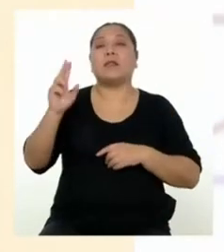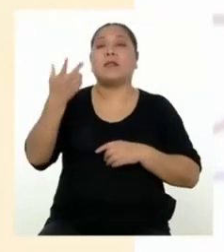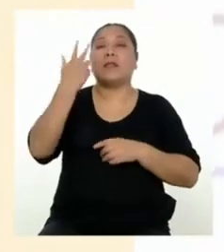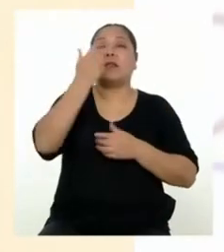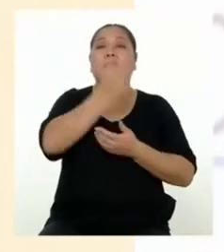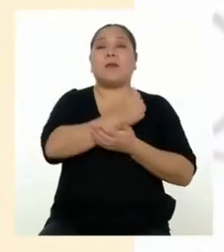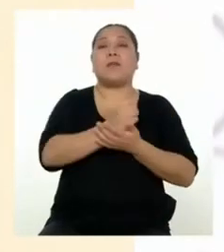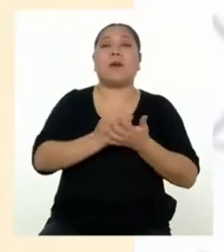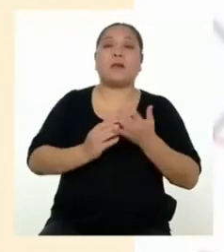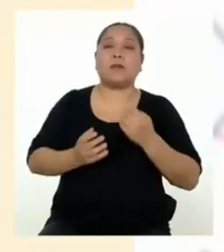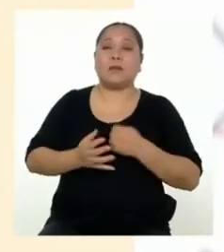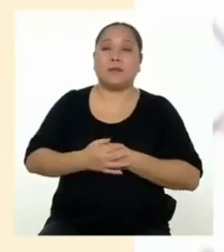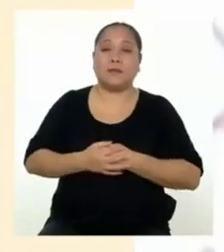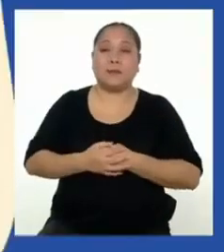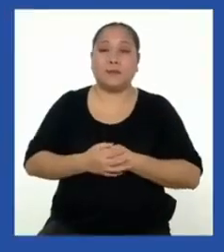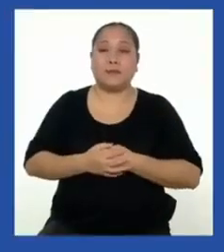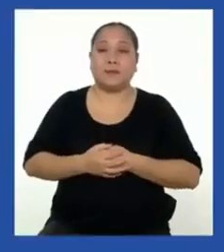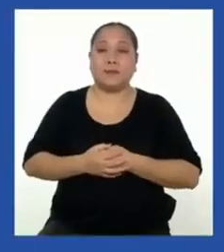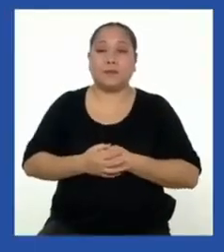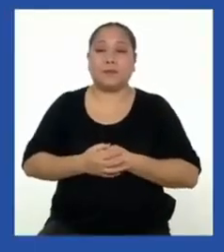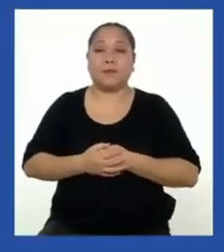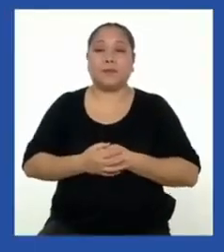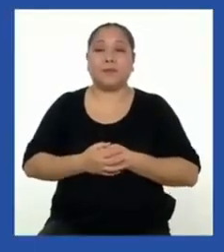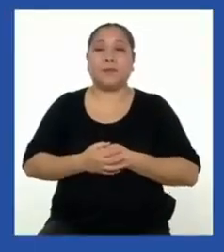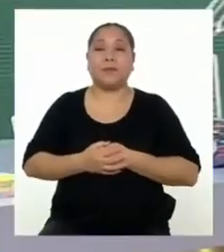paso.